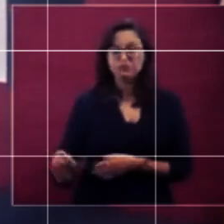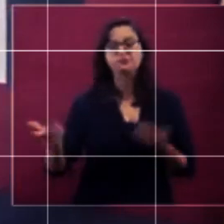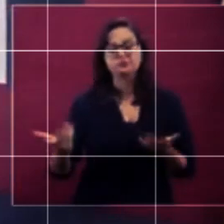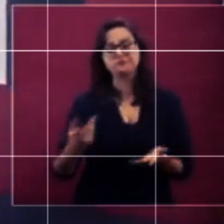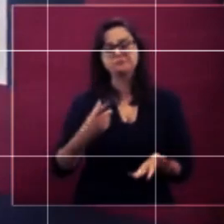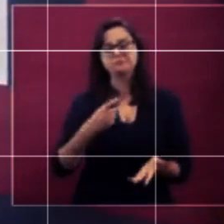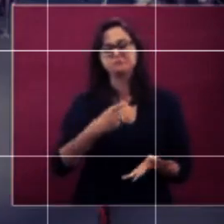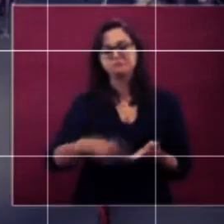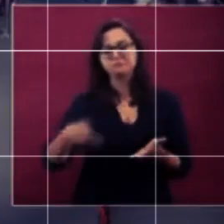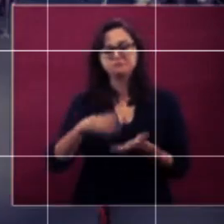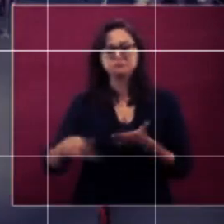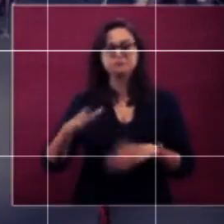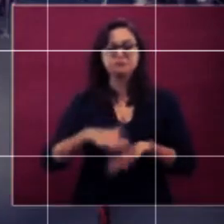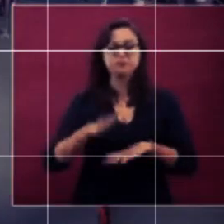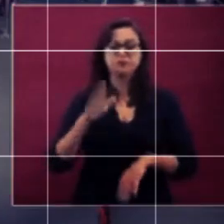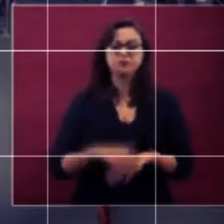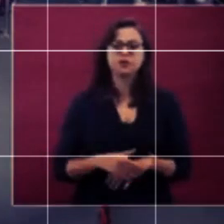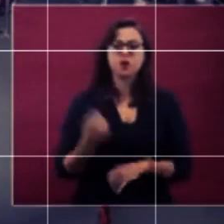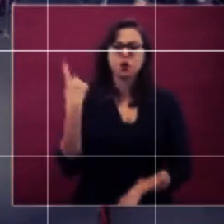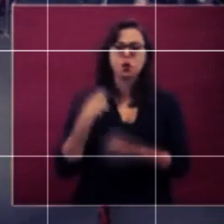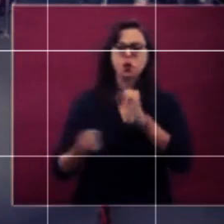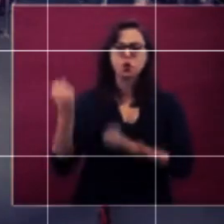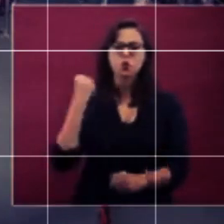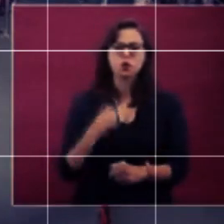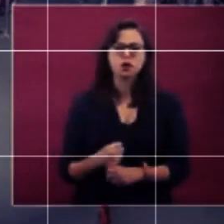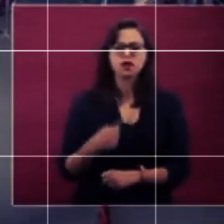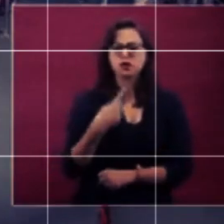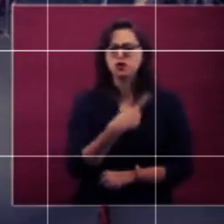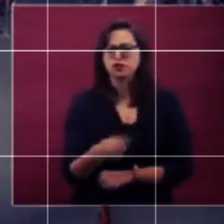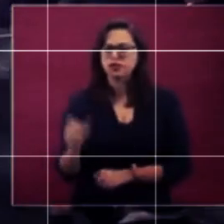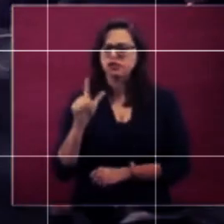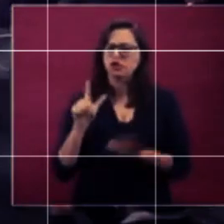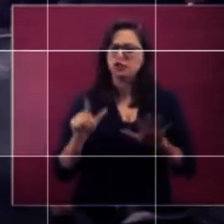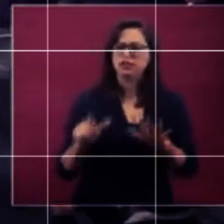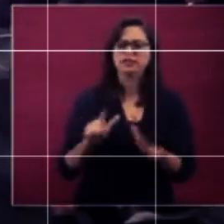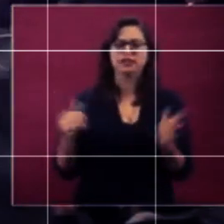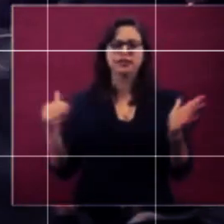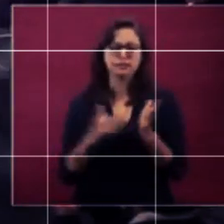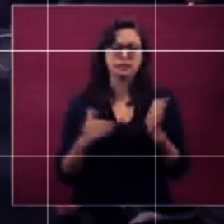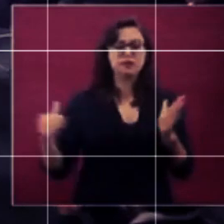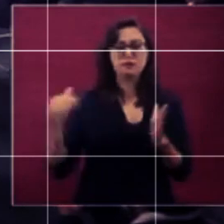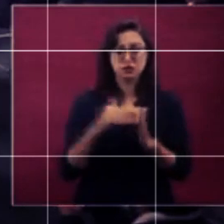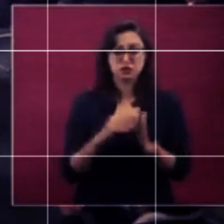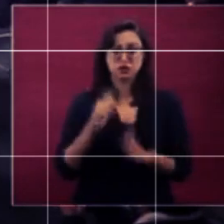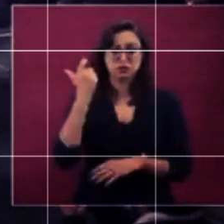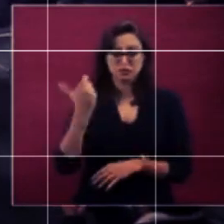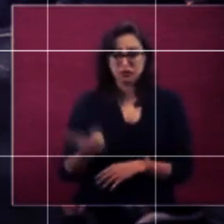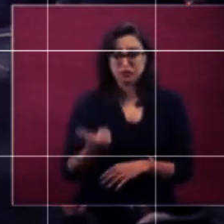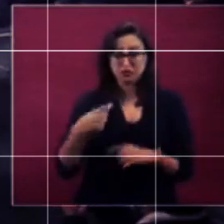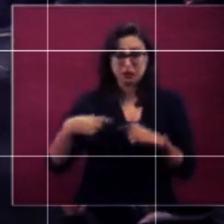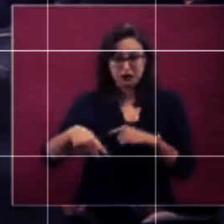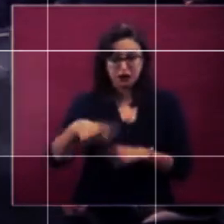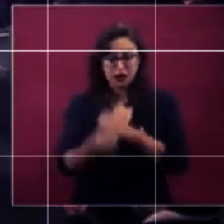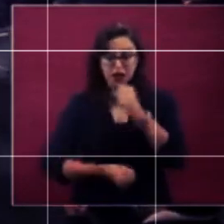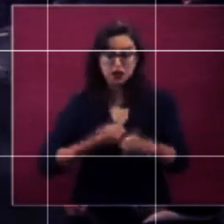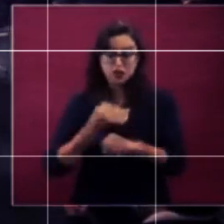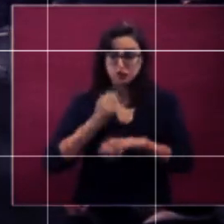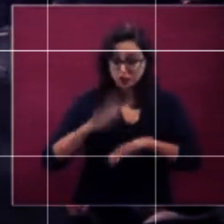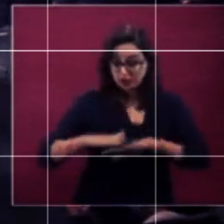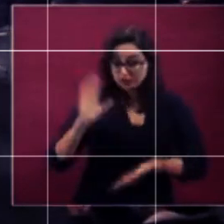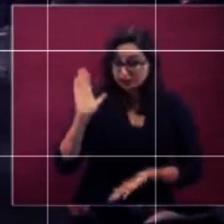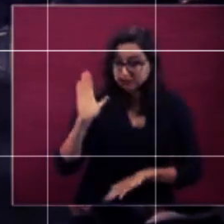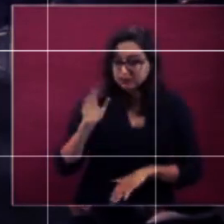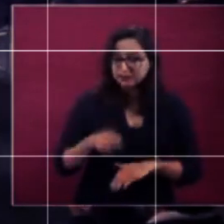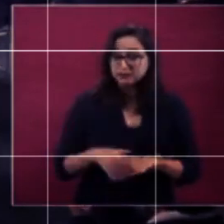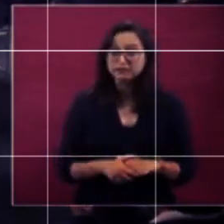Si el año pasado fueron 117 mil millones de pesos este año, ¿la meta es evidentemente aumentar esta cifra? Sí, ese